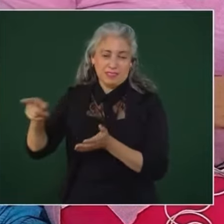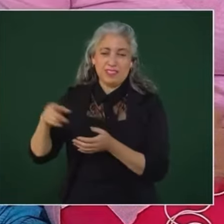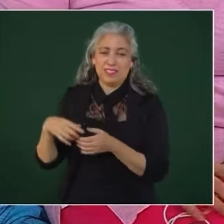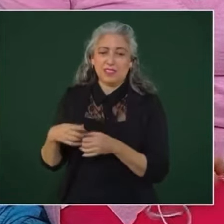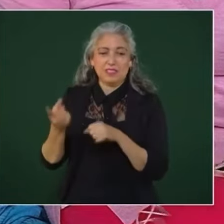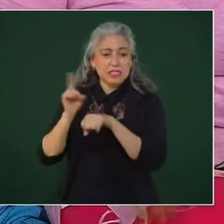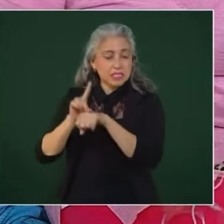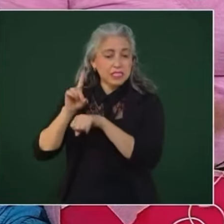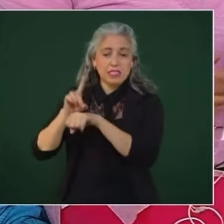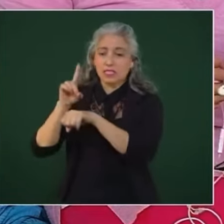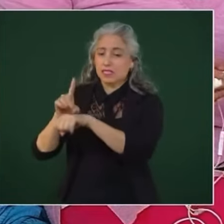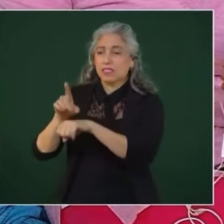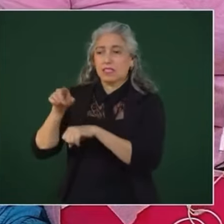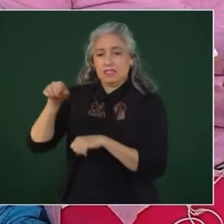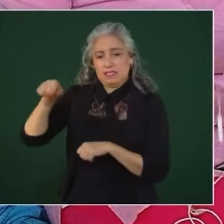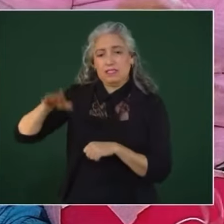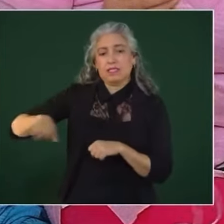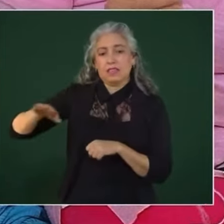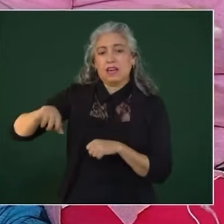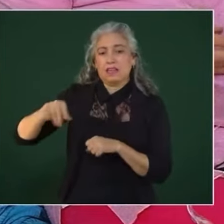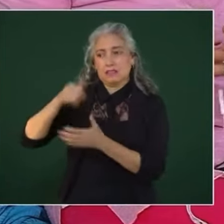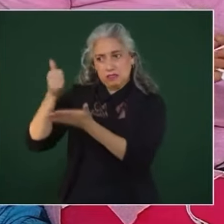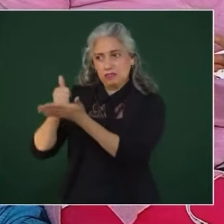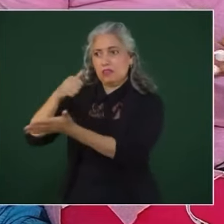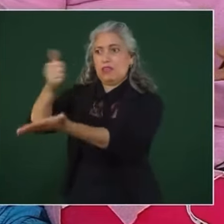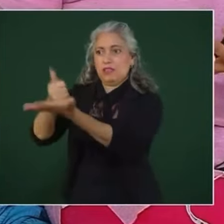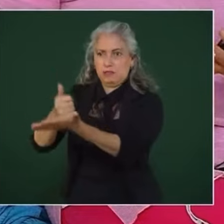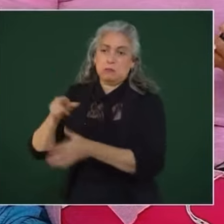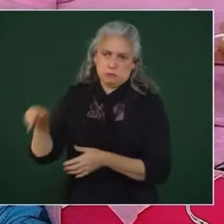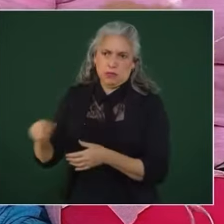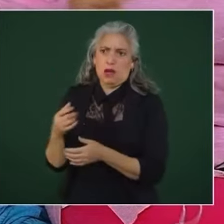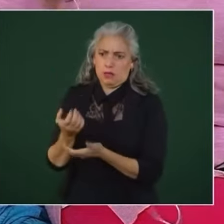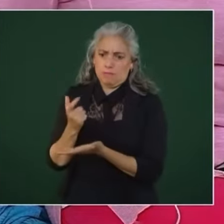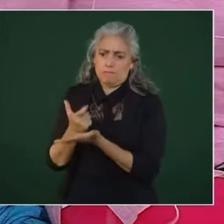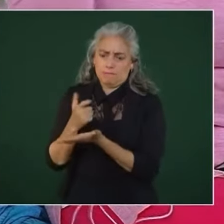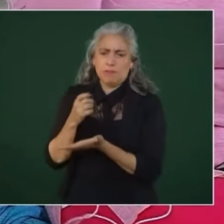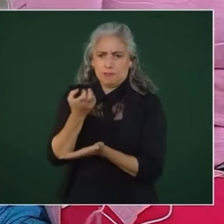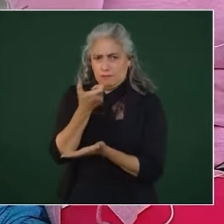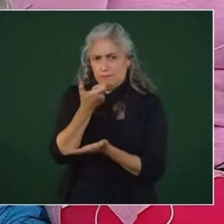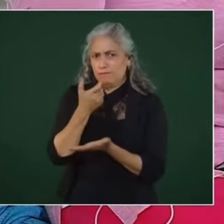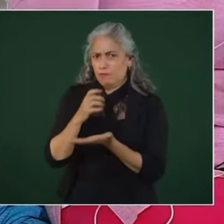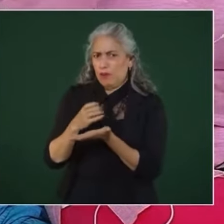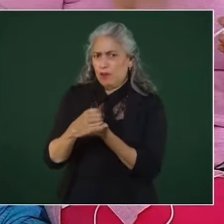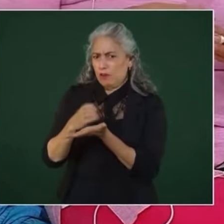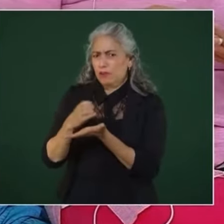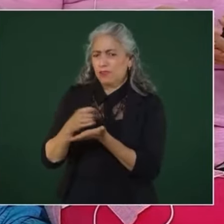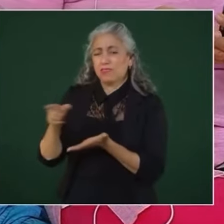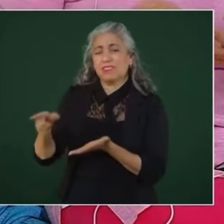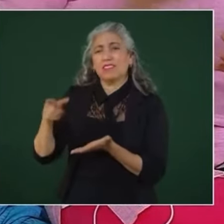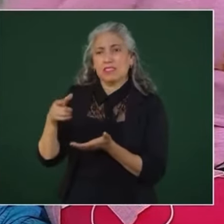en la comunidad, en las dos ciudades más poderosas económicamente del Estado, pero a la vez las que sufren de más